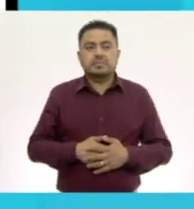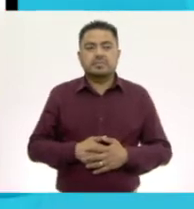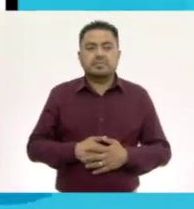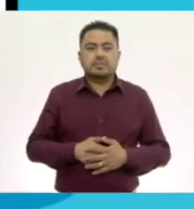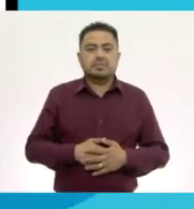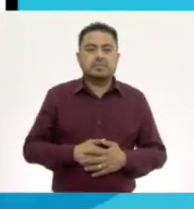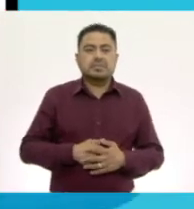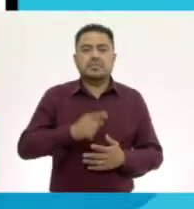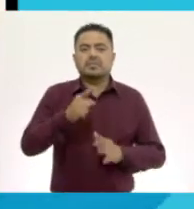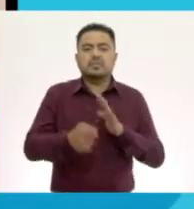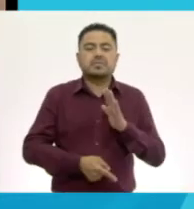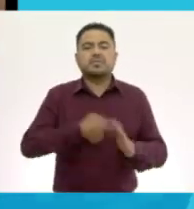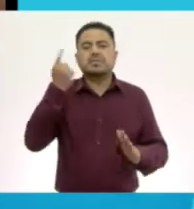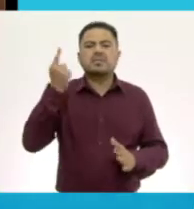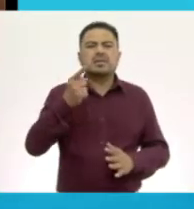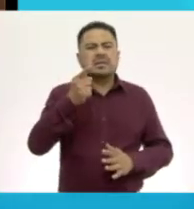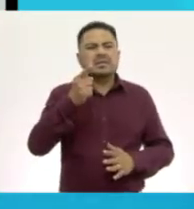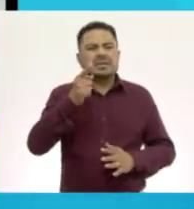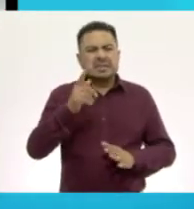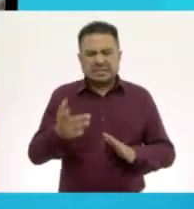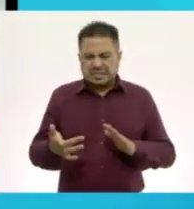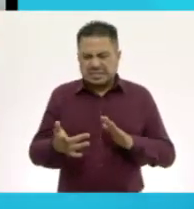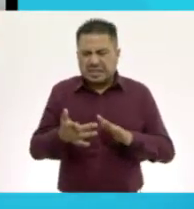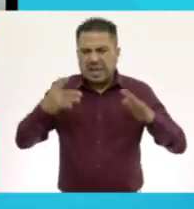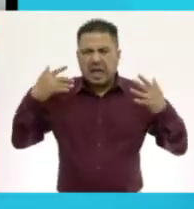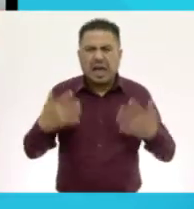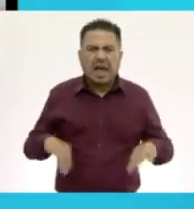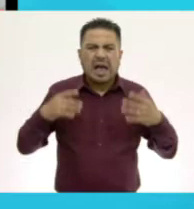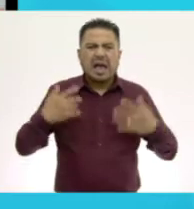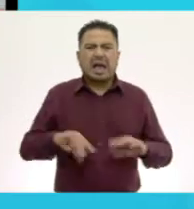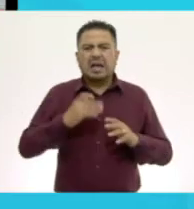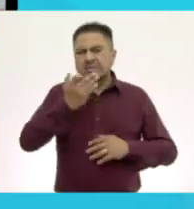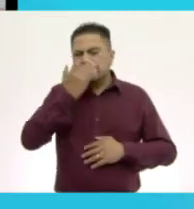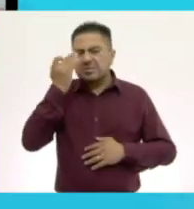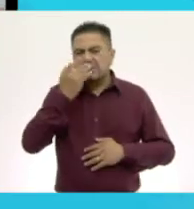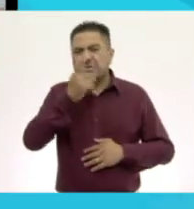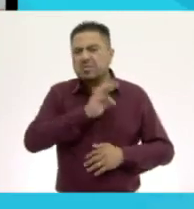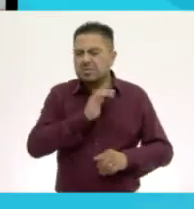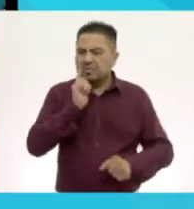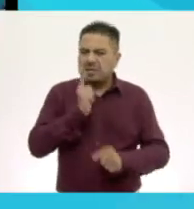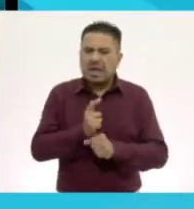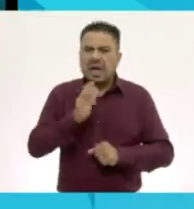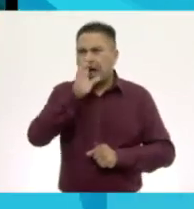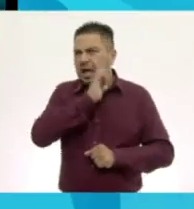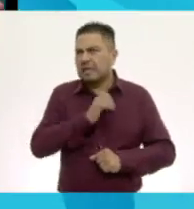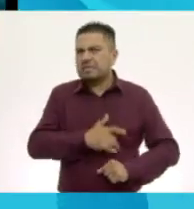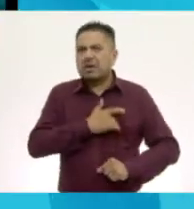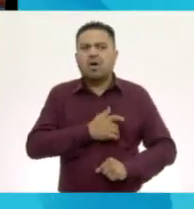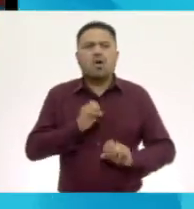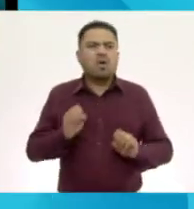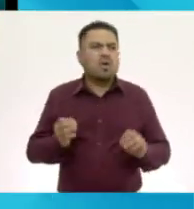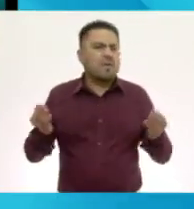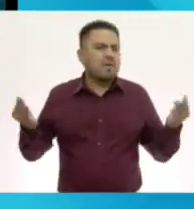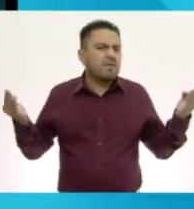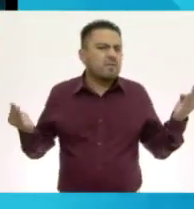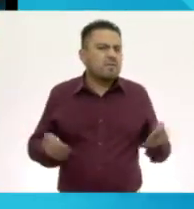¿Alguna vez te has pinchado con una planta? ¿Puedes distinguir cuando hace calor o frío?